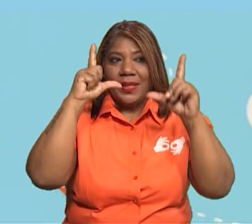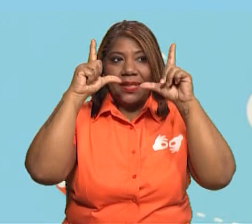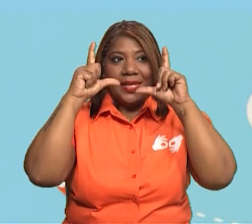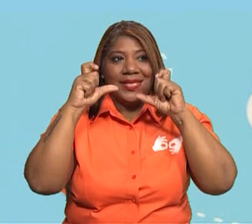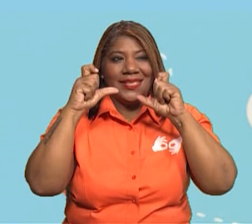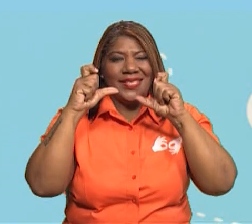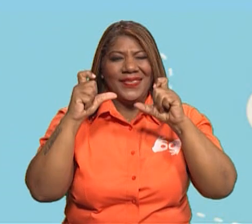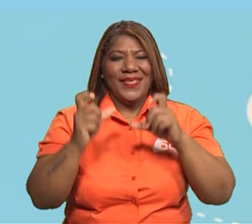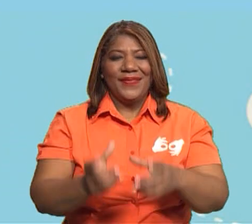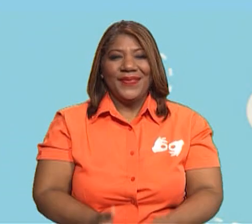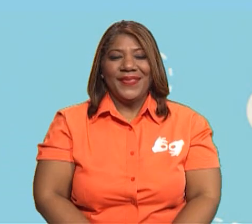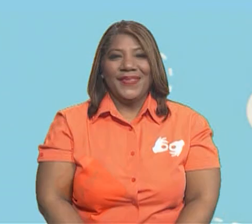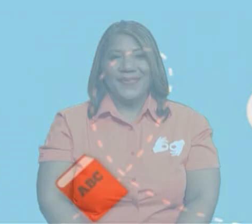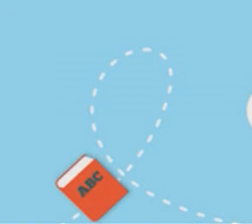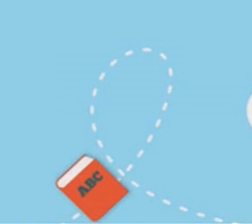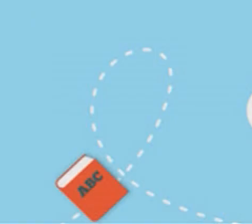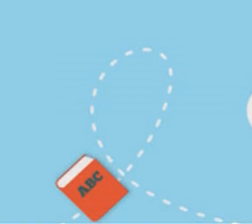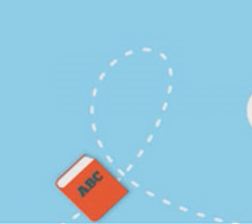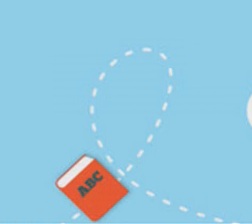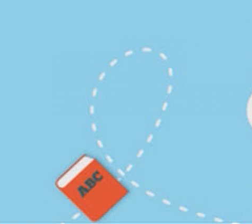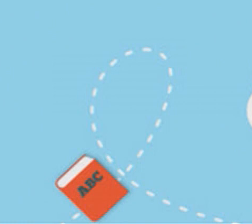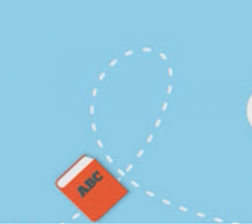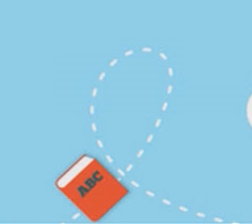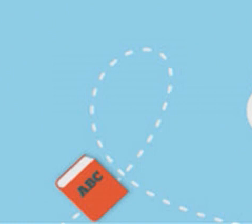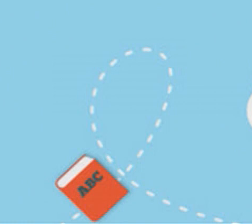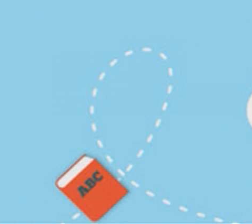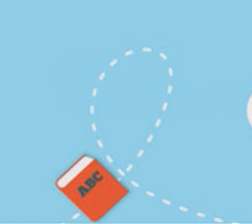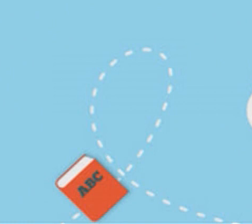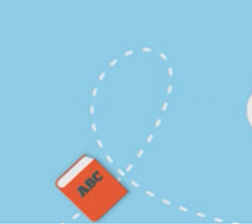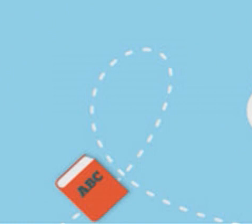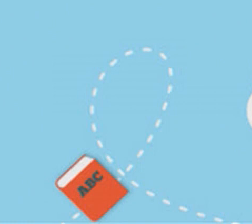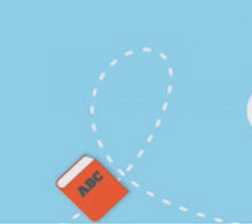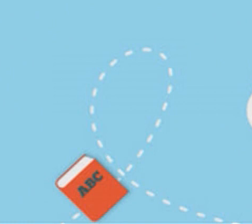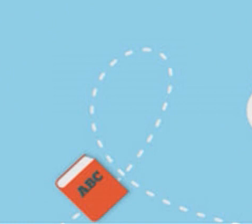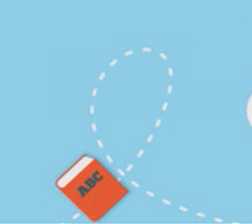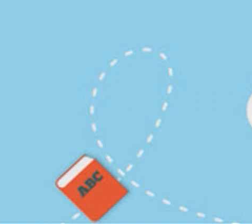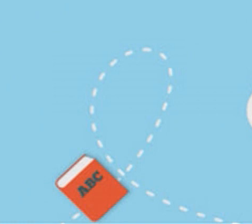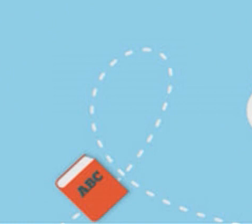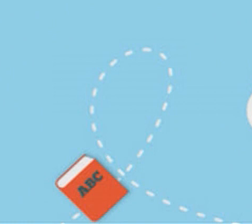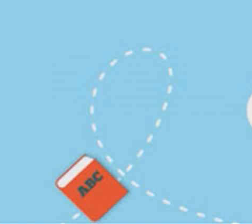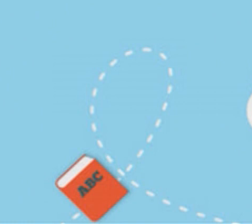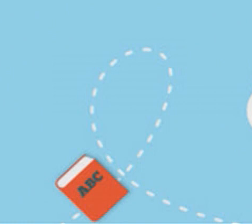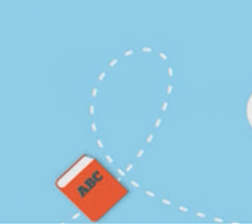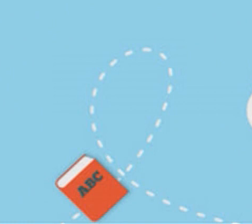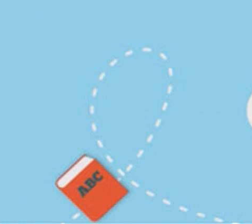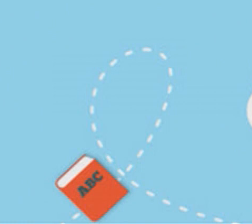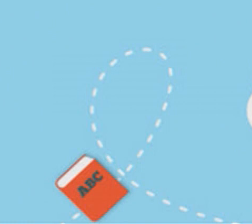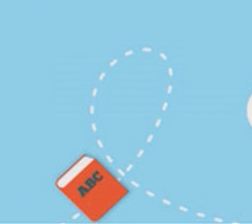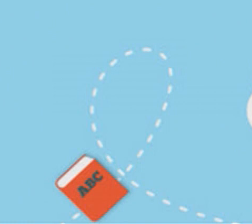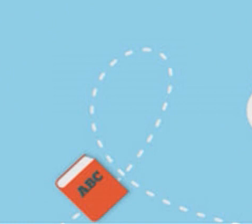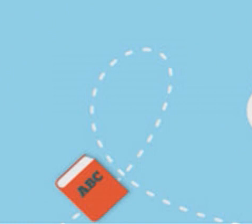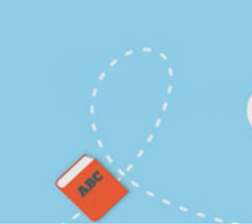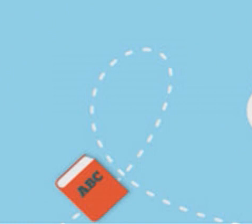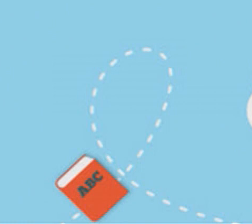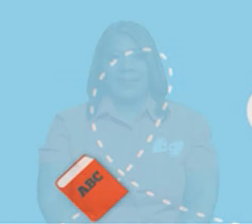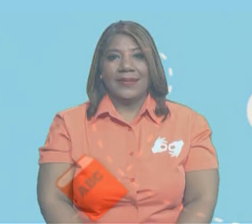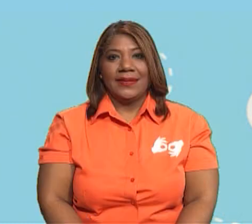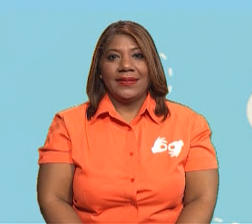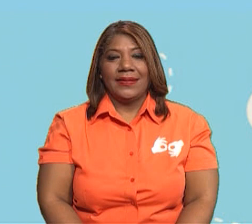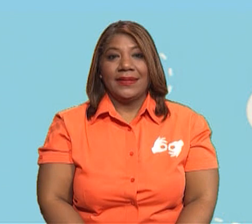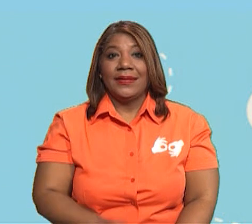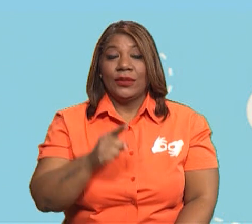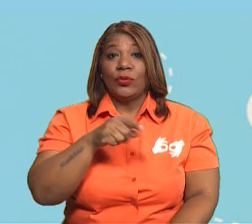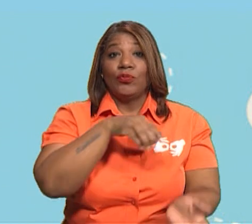pantalla, hacer tu propio pareo o un match, ¿ya? Sacando allí lo que son los alimentos saludables, los clasificas,